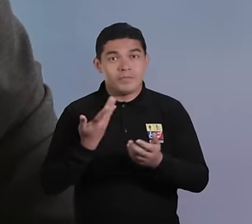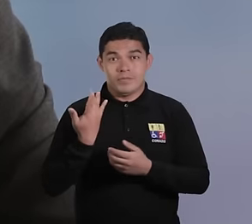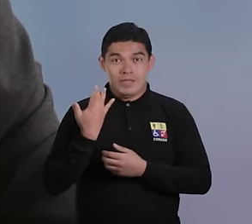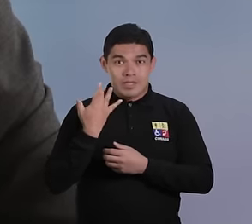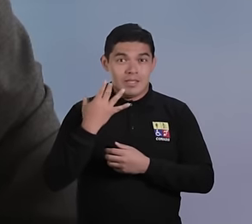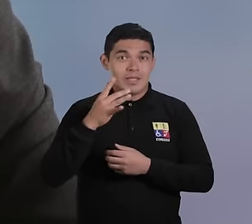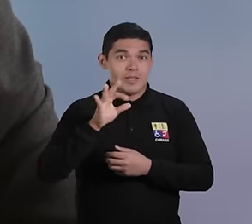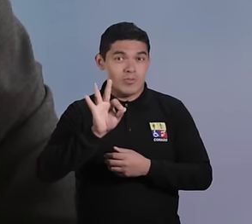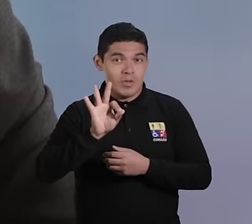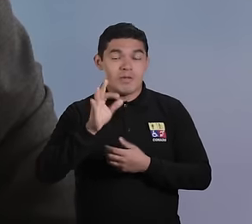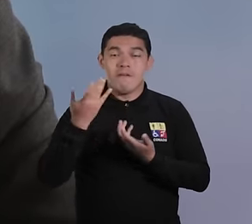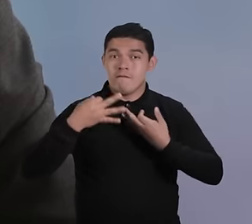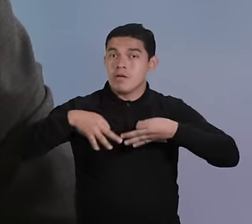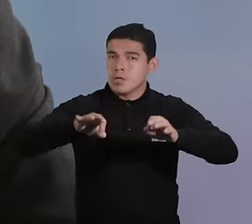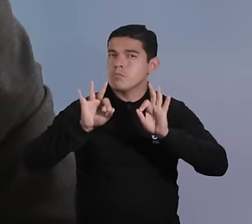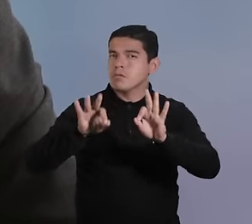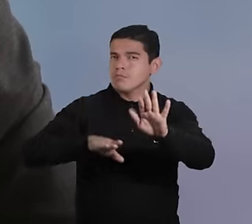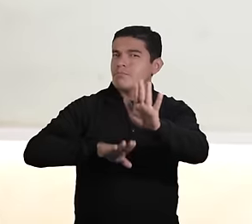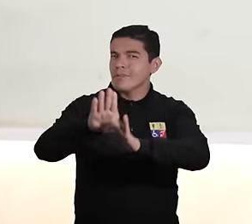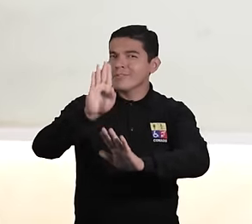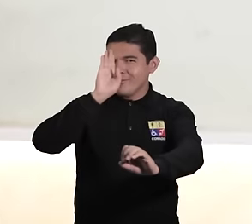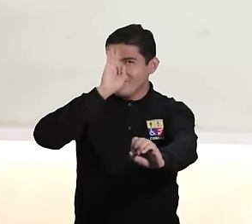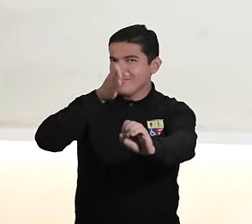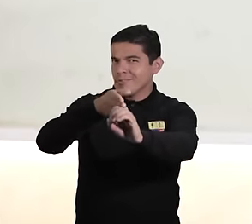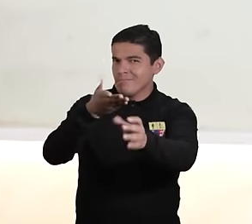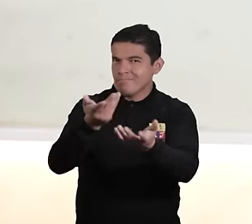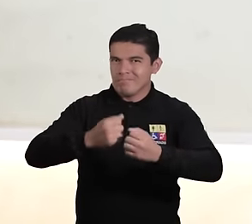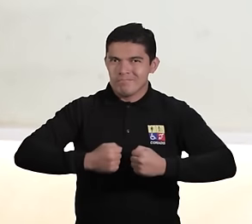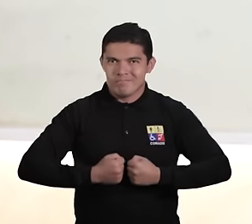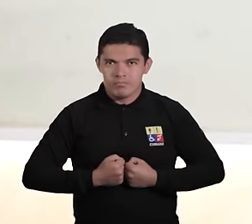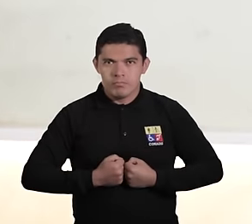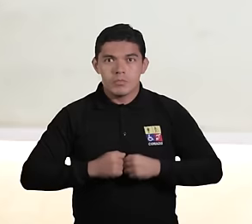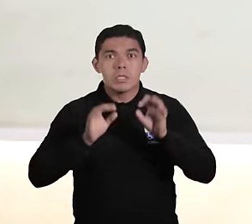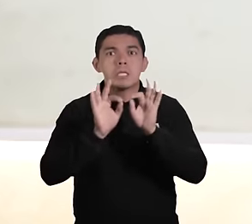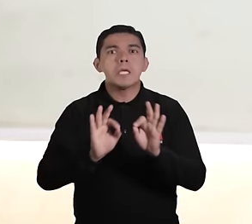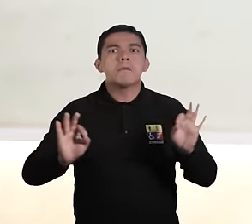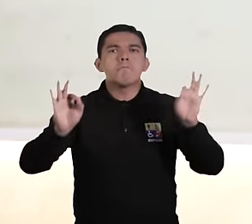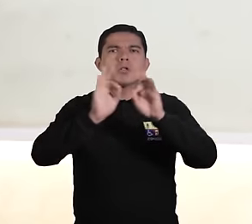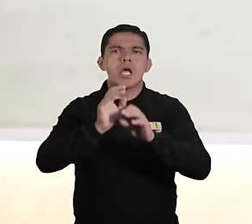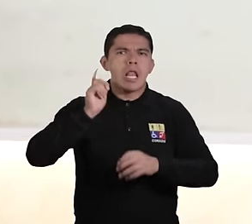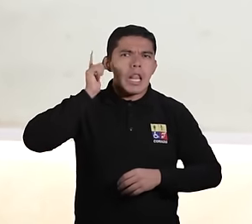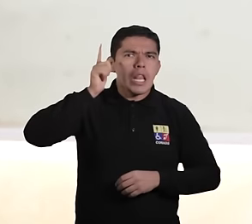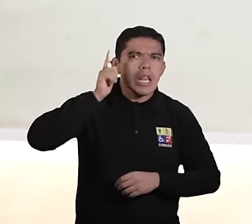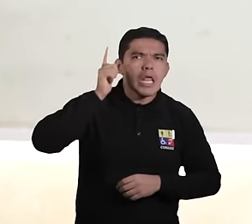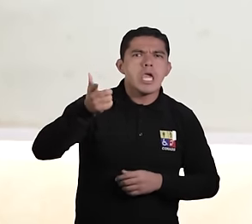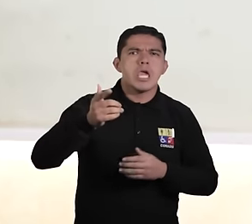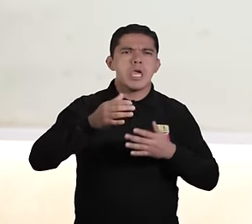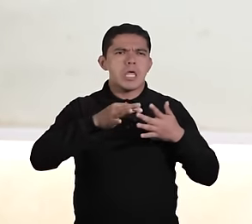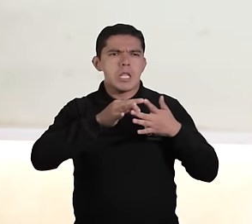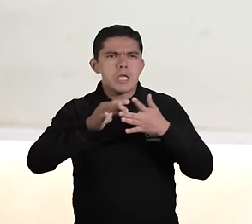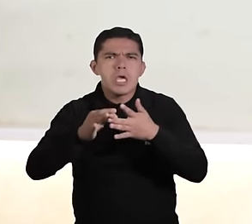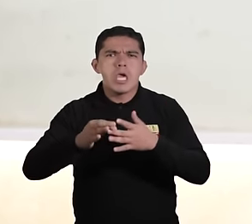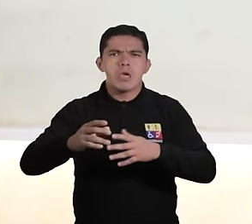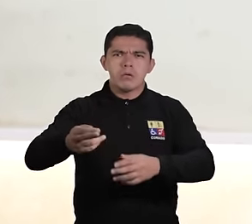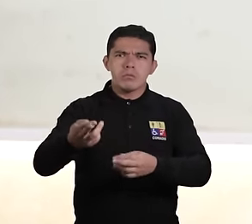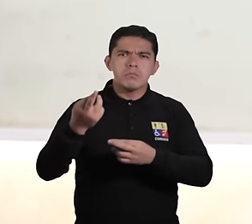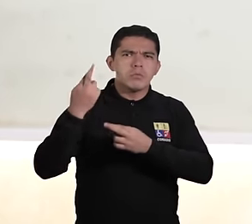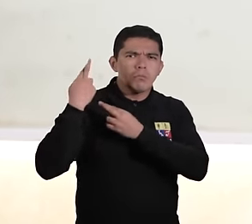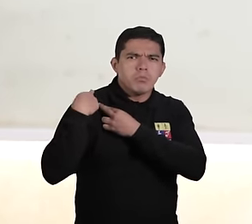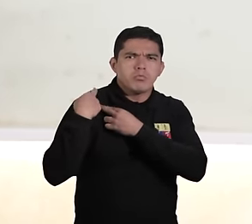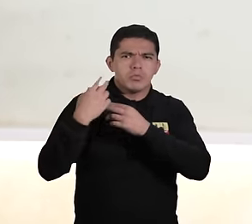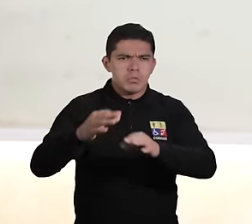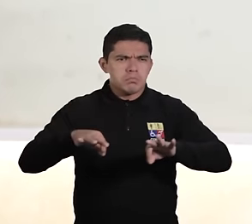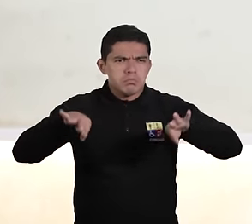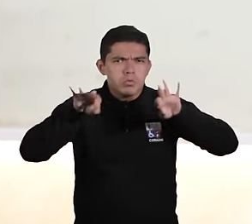19 de febrero el proceso sea llevado con visita. Seamos dirigentes y dirigentas responsables y comprometidos,